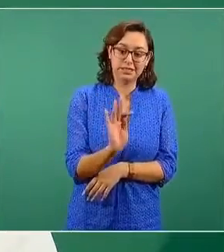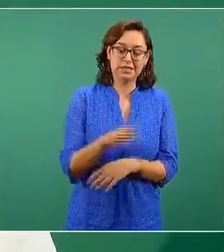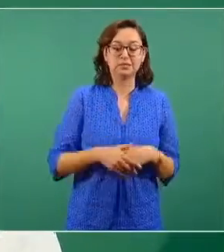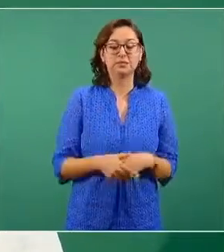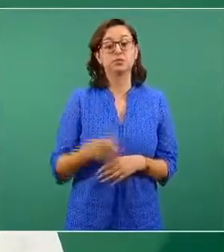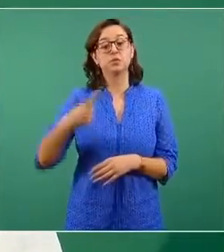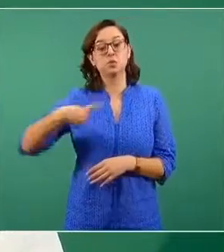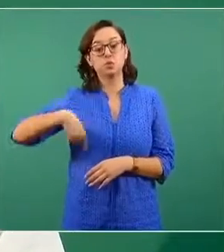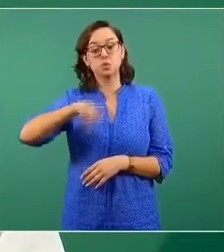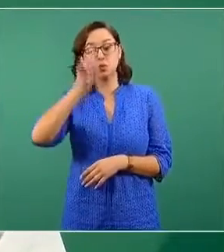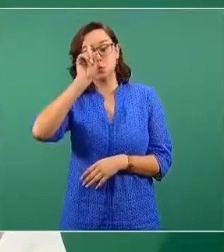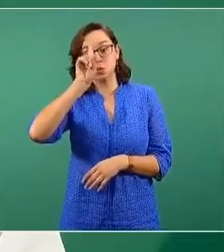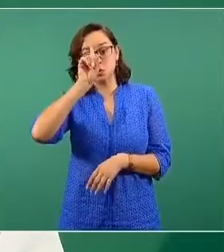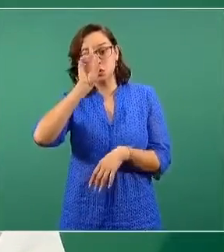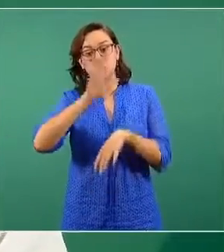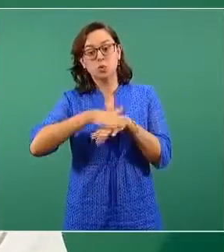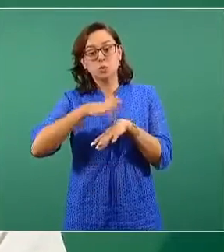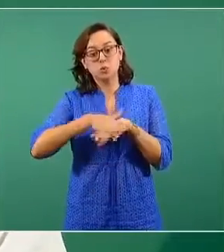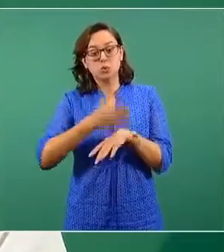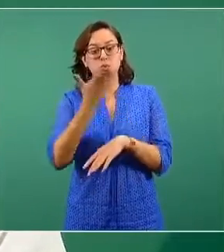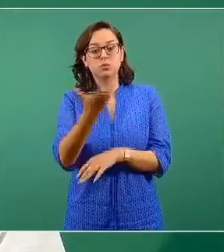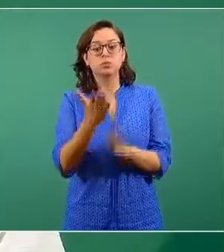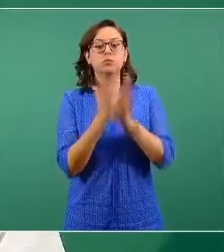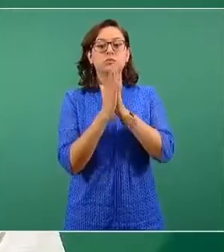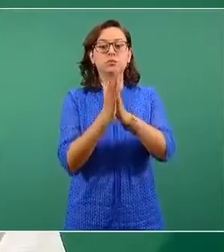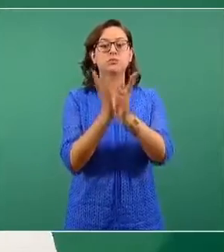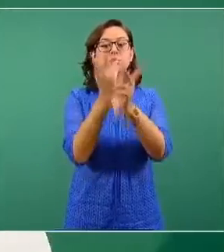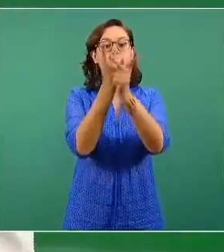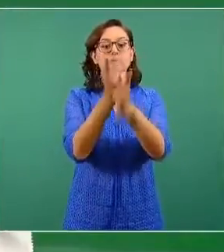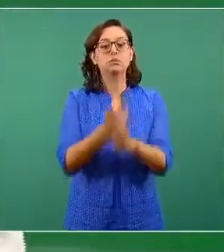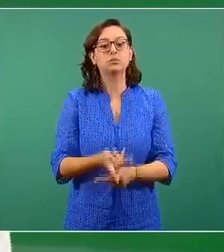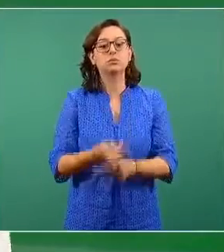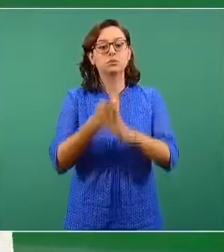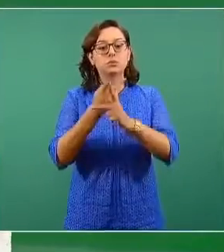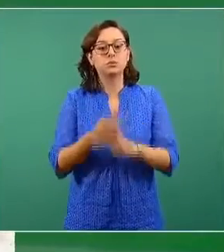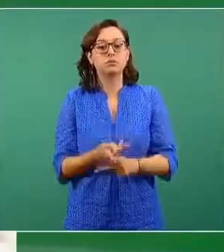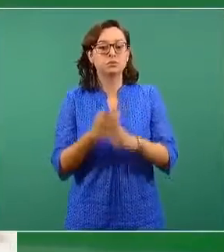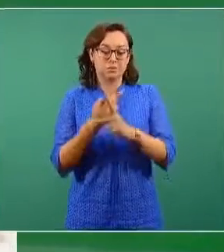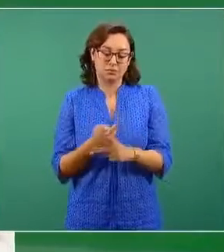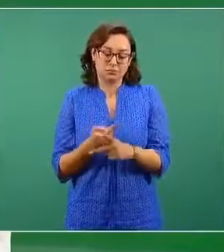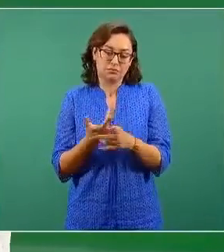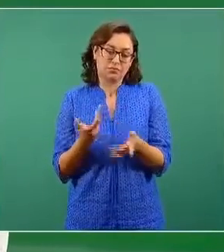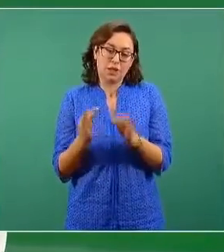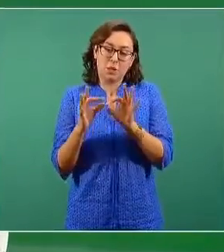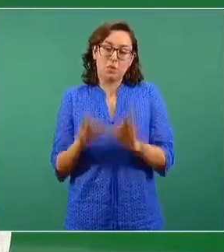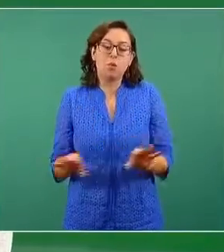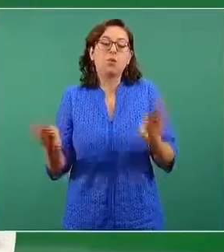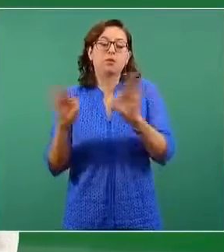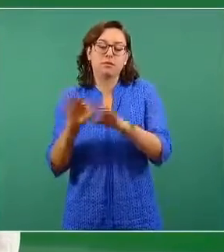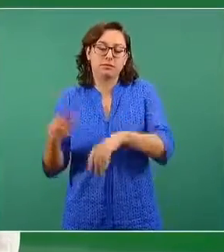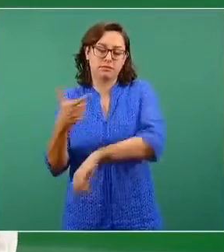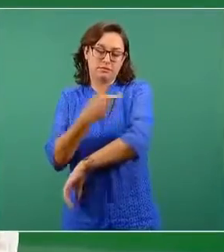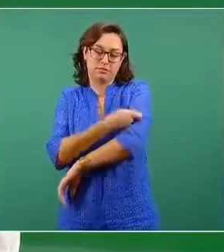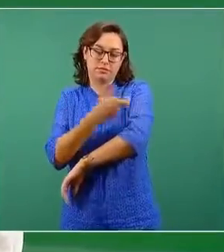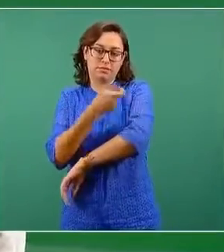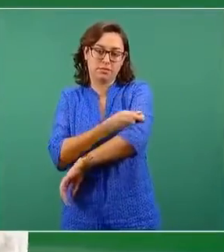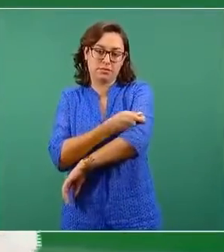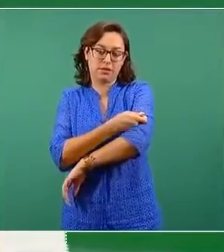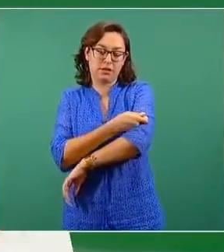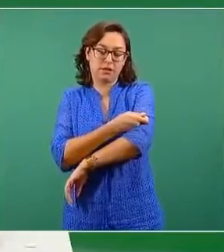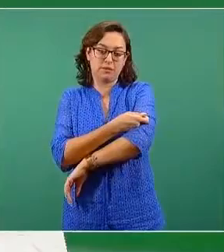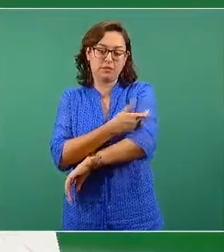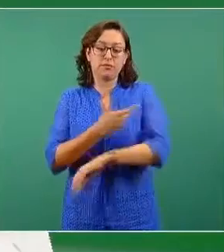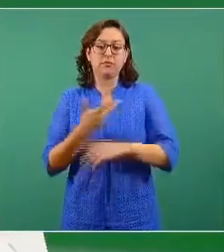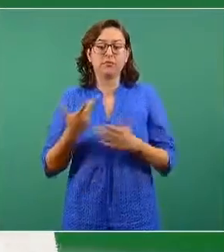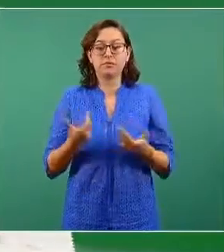Sugerimos, pedimos, recomendamos tener paciencia. Es por una causa noble. En algunas ciudades existe una